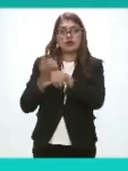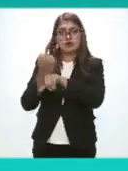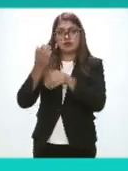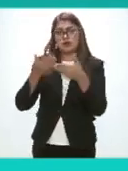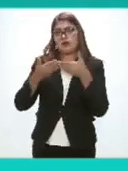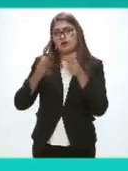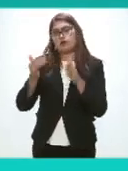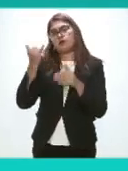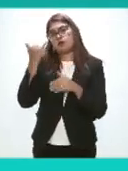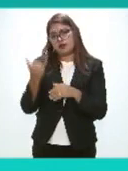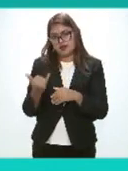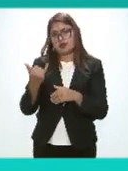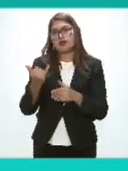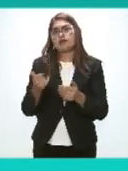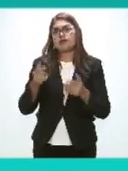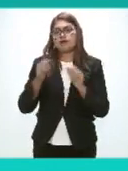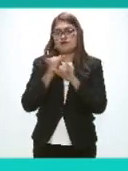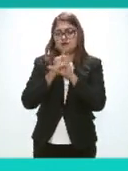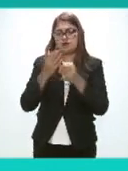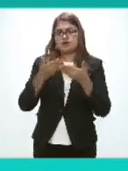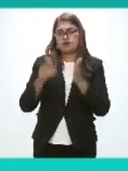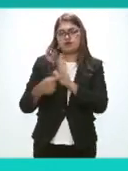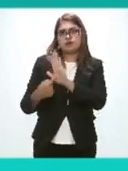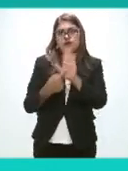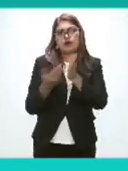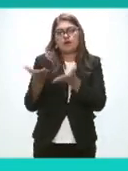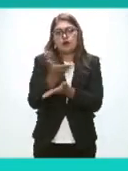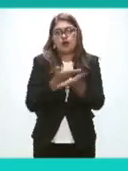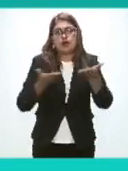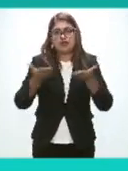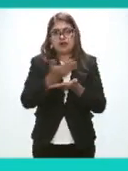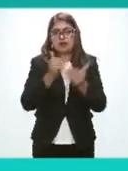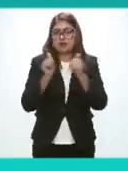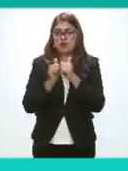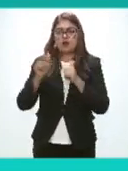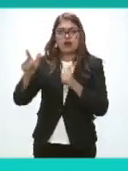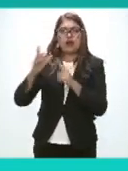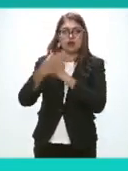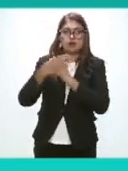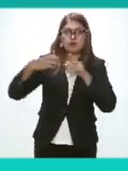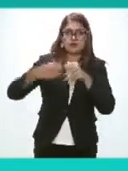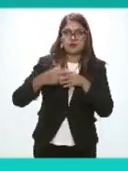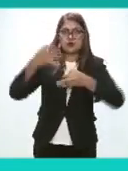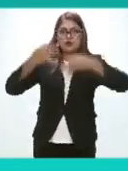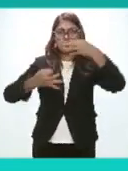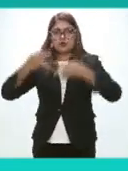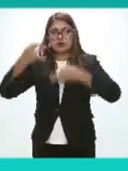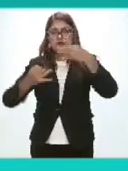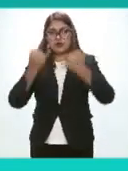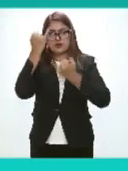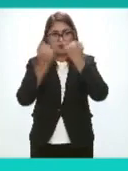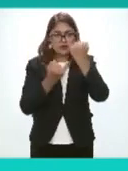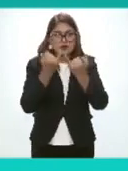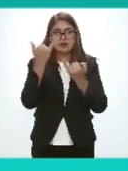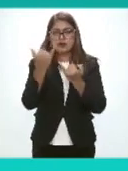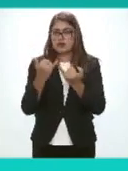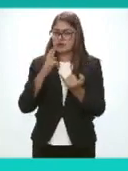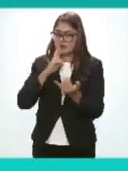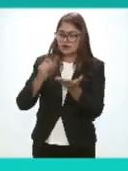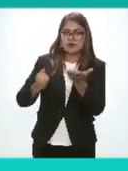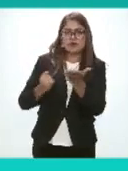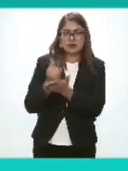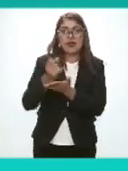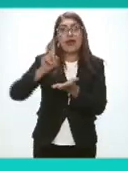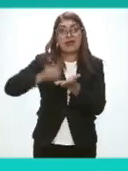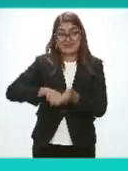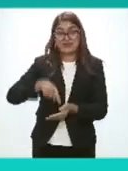Abierto Y de Transparencia Proactiva En conjunto Con la Comisión Jurídica De Criterios Y Resoluciones Ambas